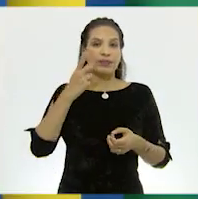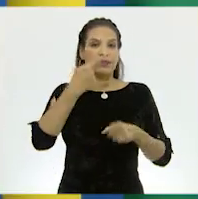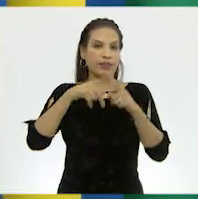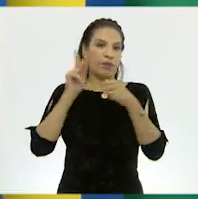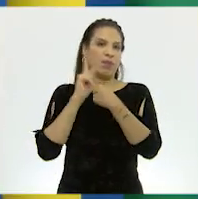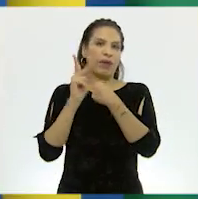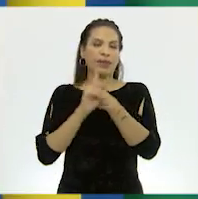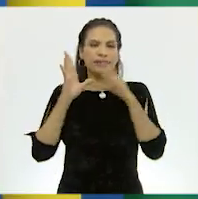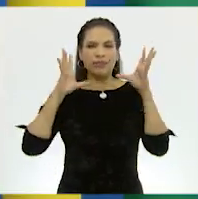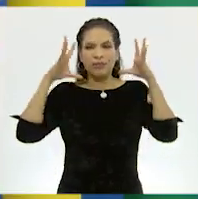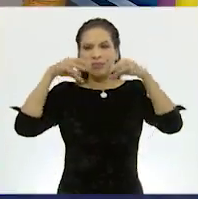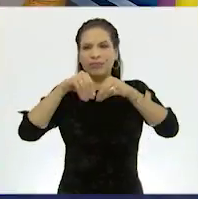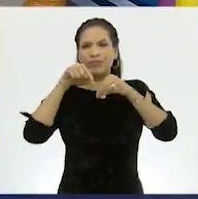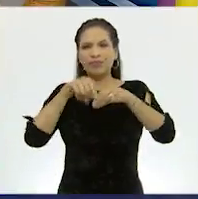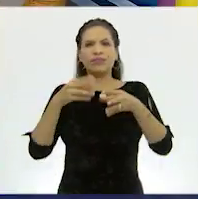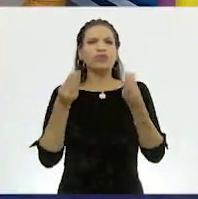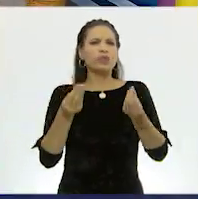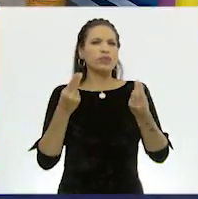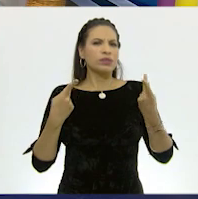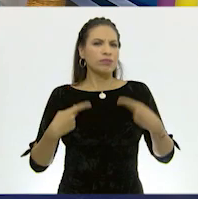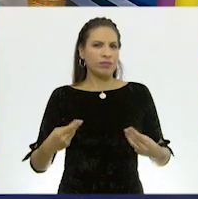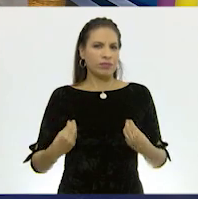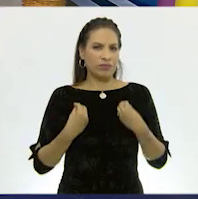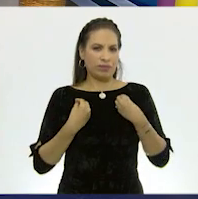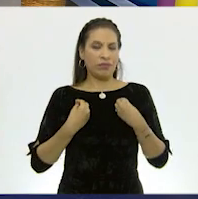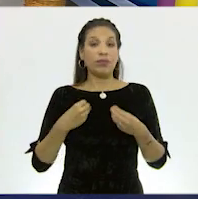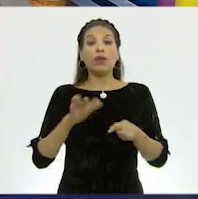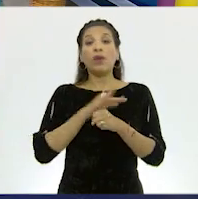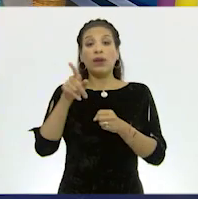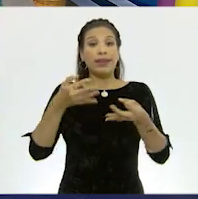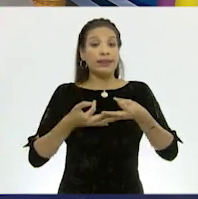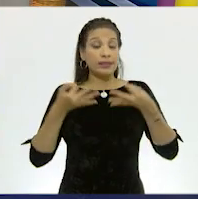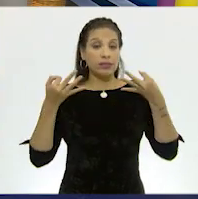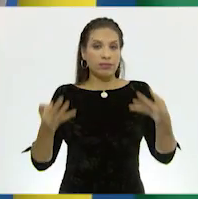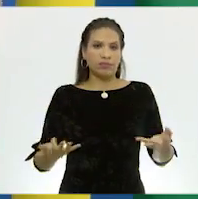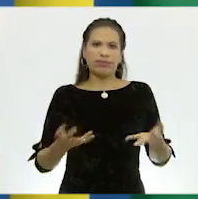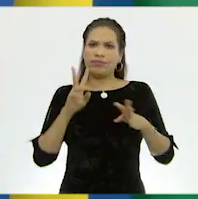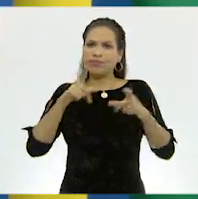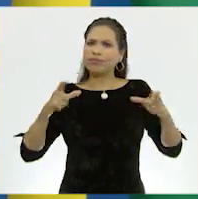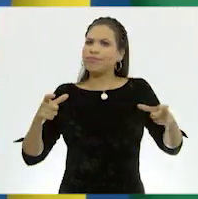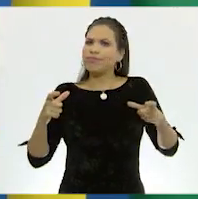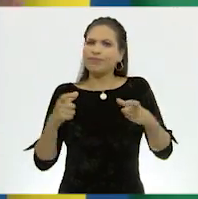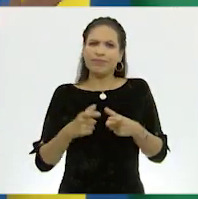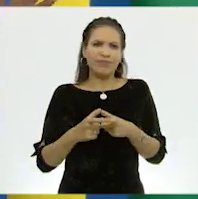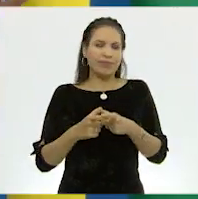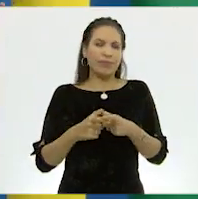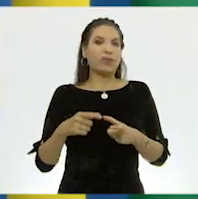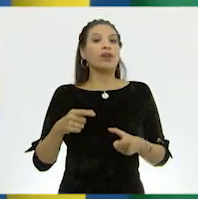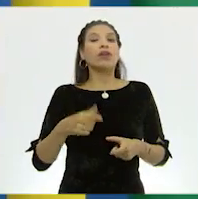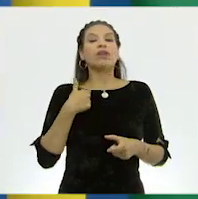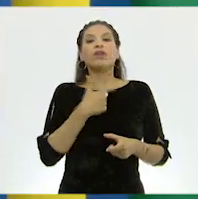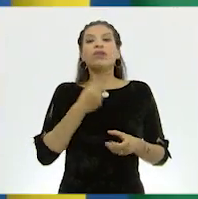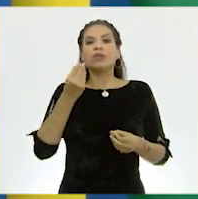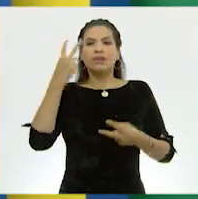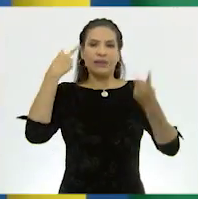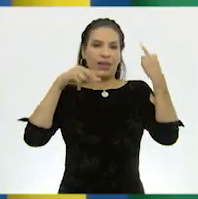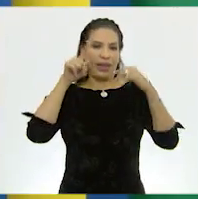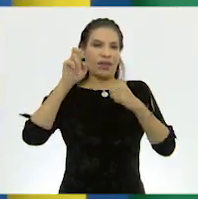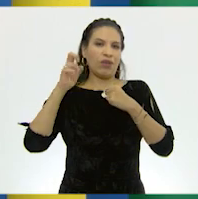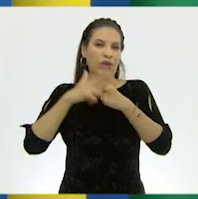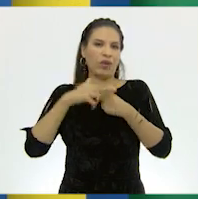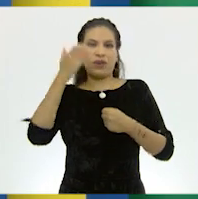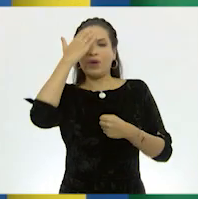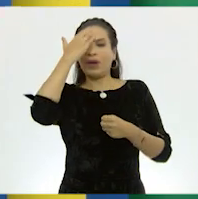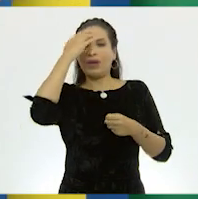países concentren tal cantidad de habitantes, ya que su territorio es muy reducido. Me gustaría mucho viajar a Europa para